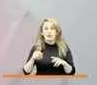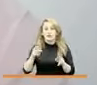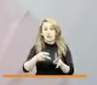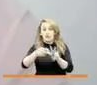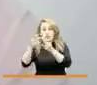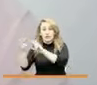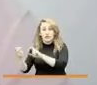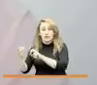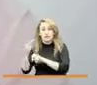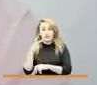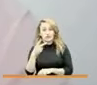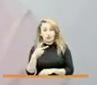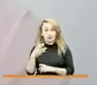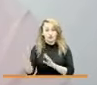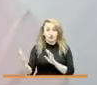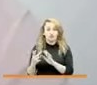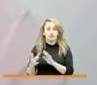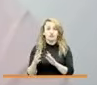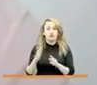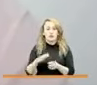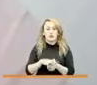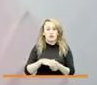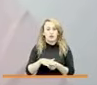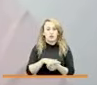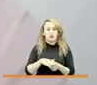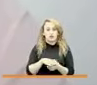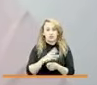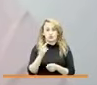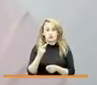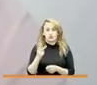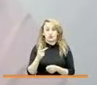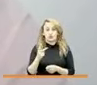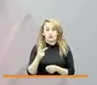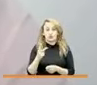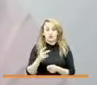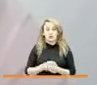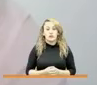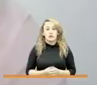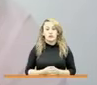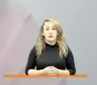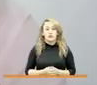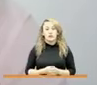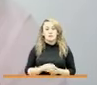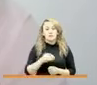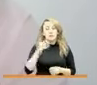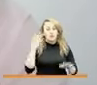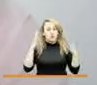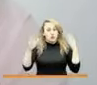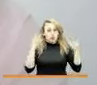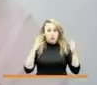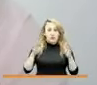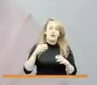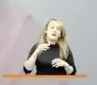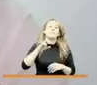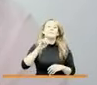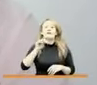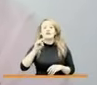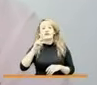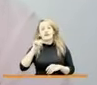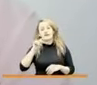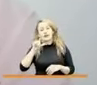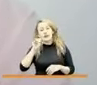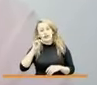conectar dos barrios Piendalinda y el bosque Veraneras y Limonar